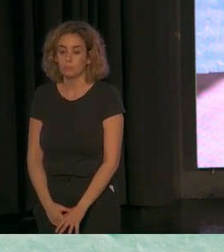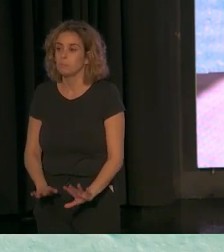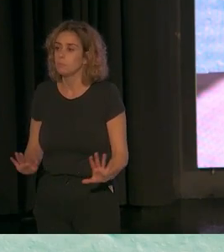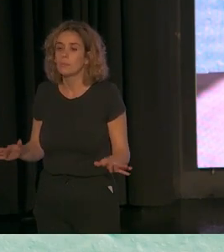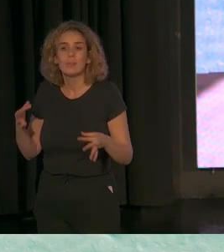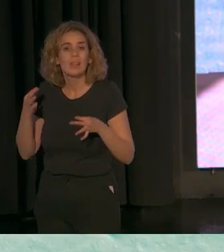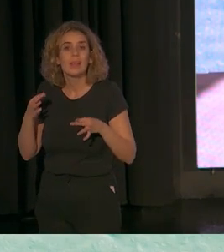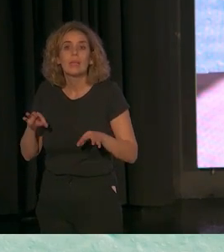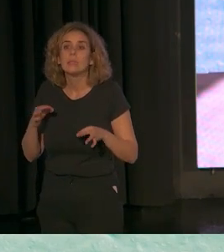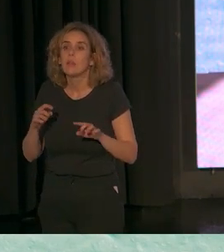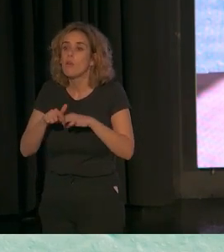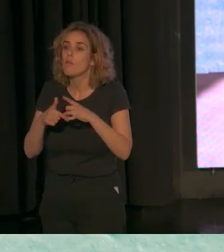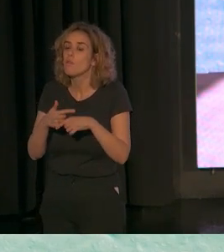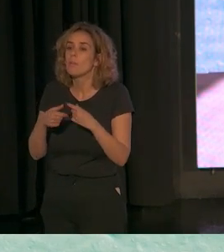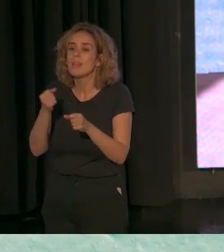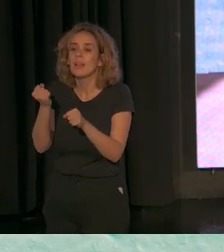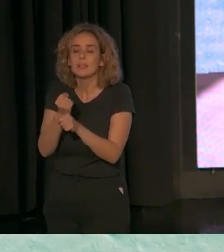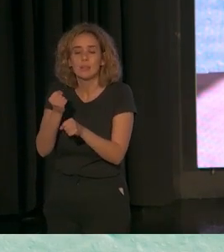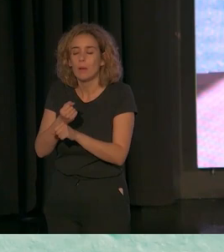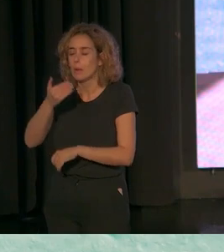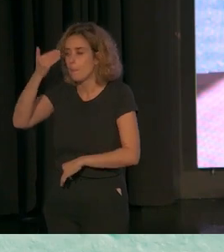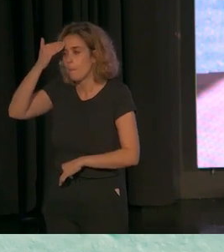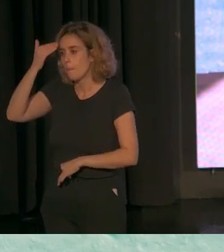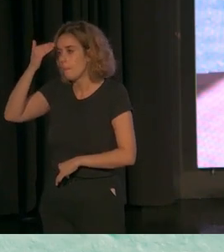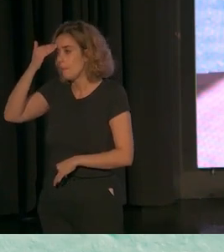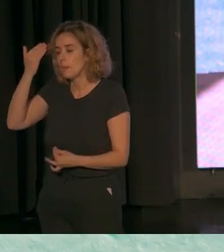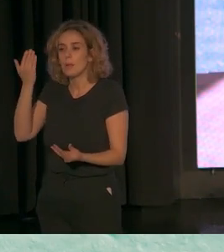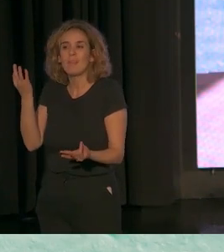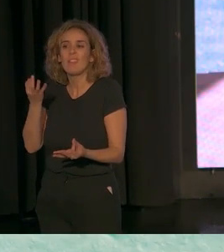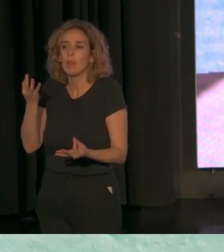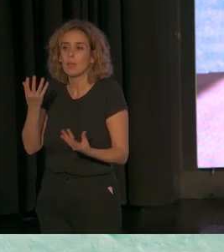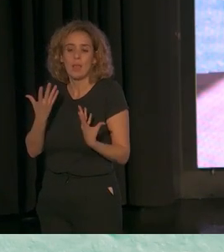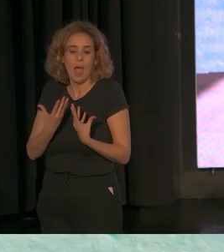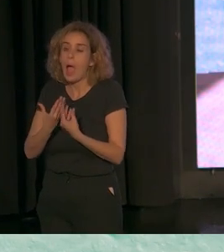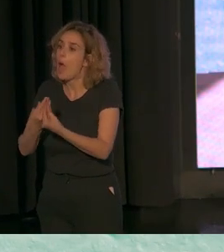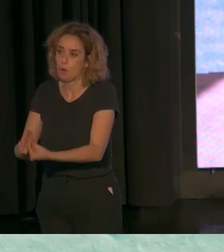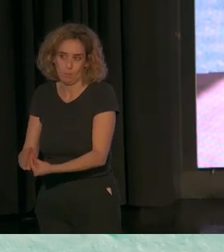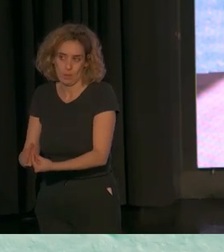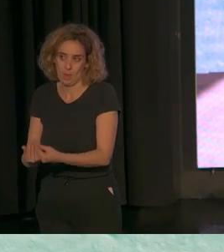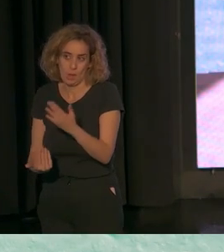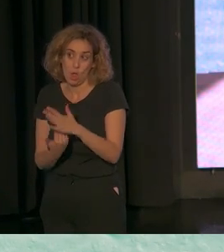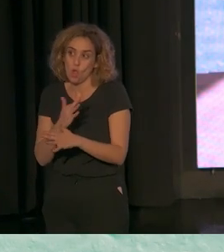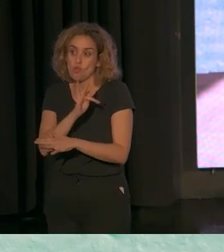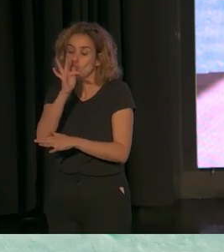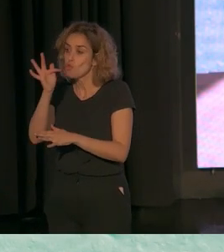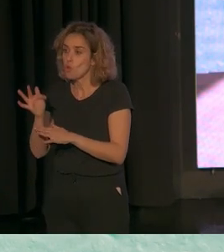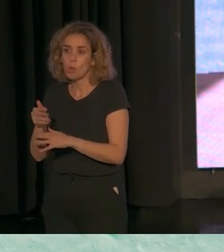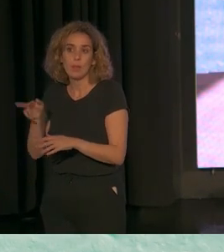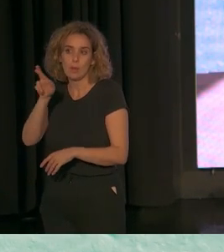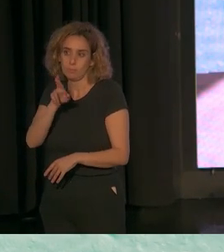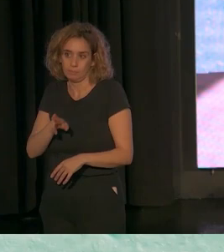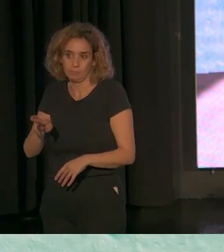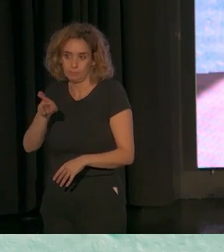Simplemente, trabajar con las familias es, fundamentalmente, acompañarlas. Se ha dicho a lo largo del día de hoy, es acompañarlas.